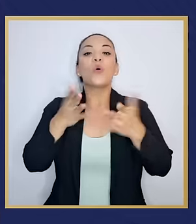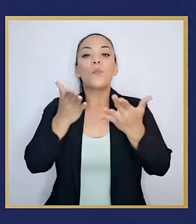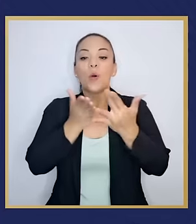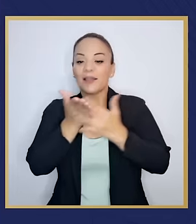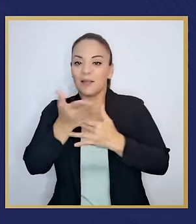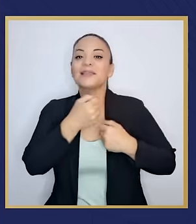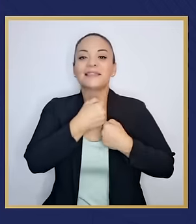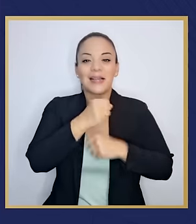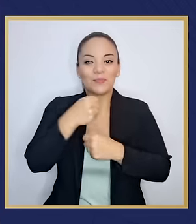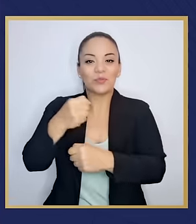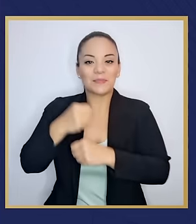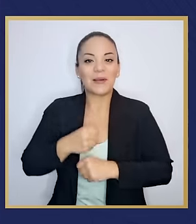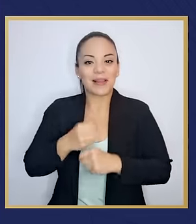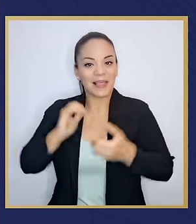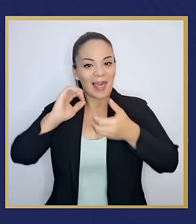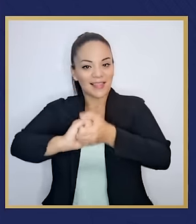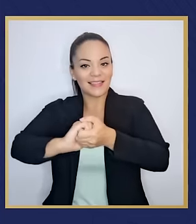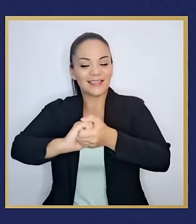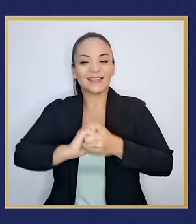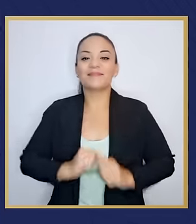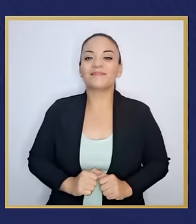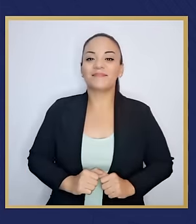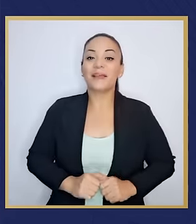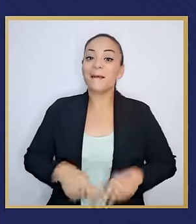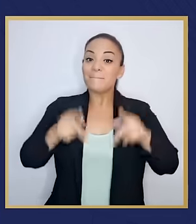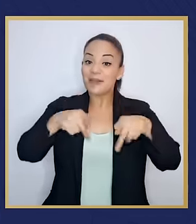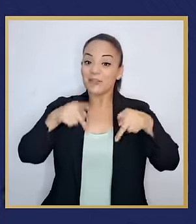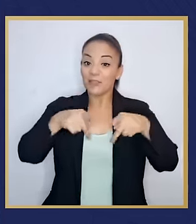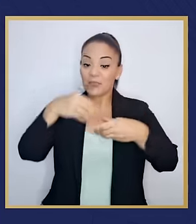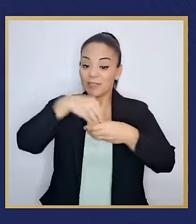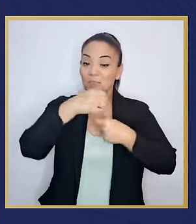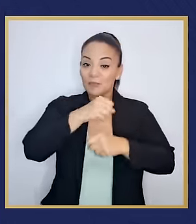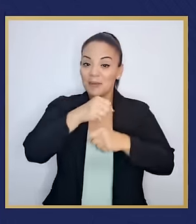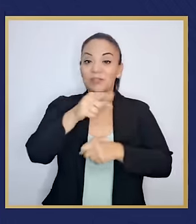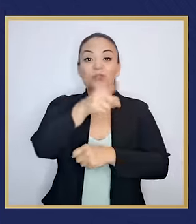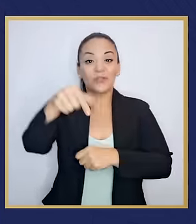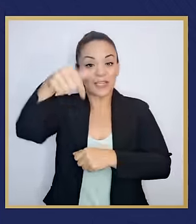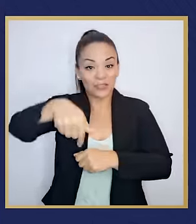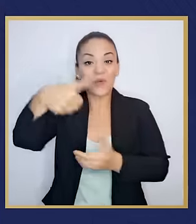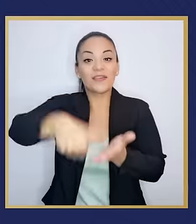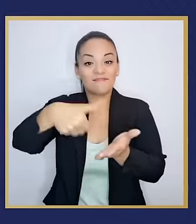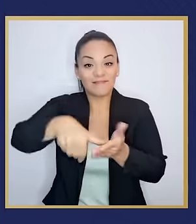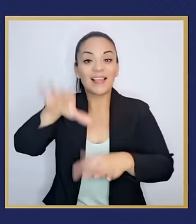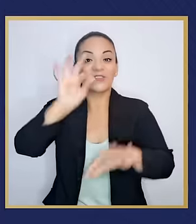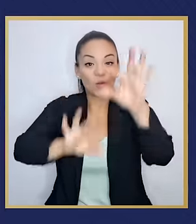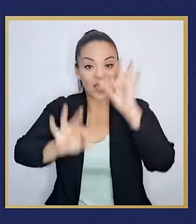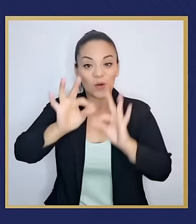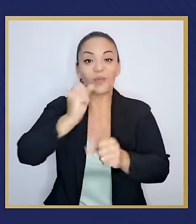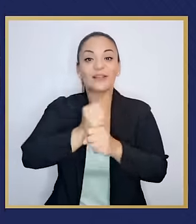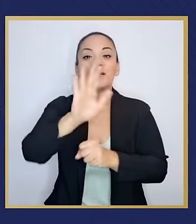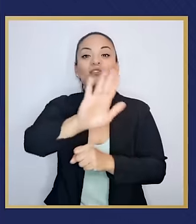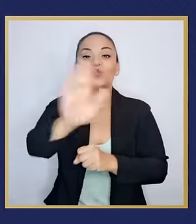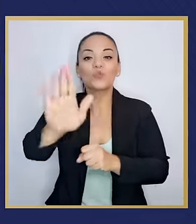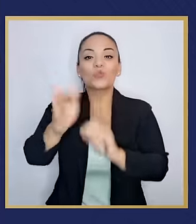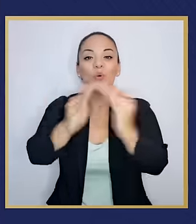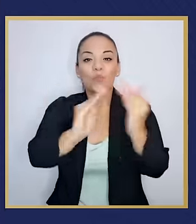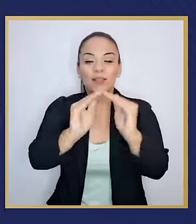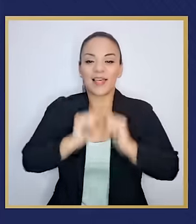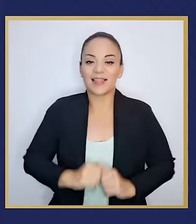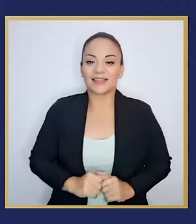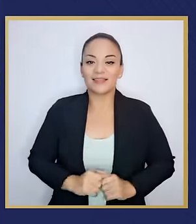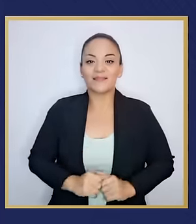gobiernos locales, esas mismas personas que hoy usted eligió para trabajar en su comunidad.